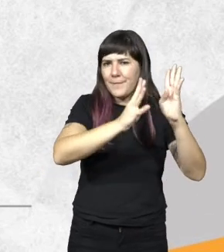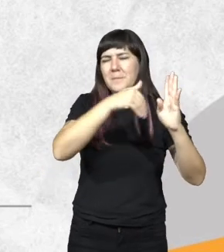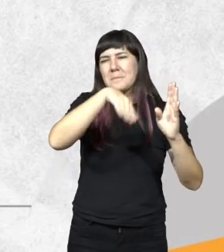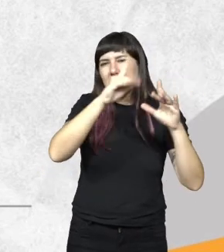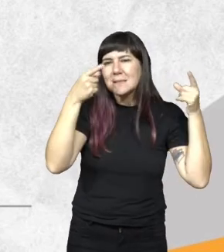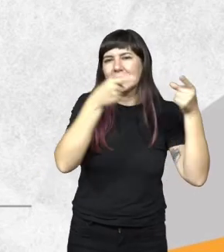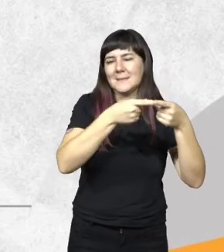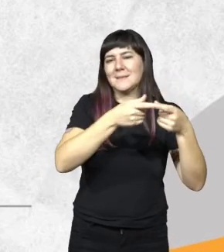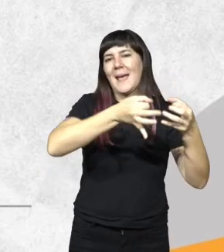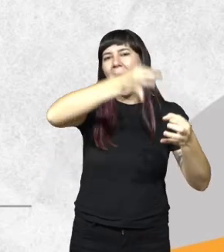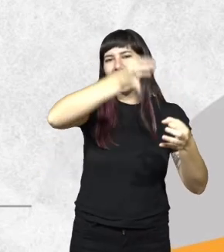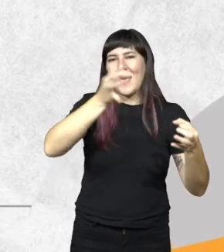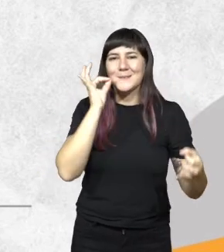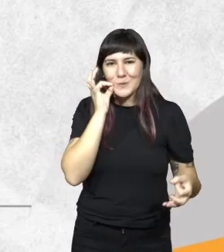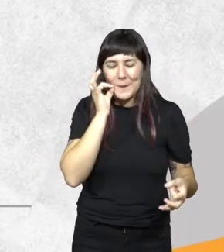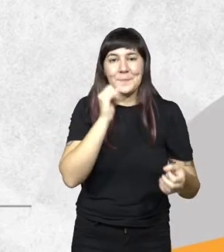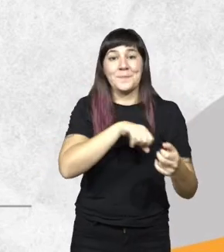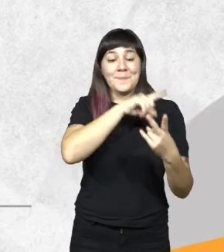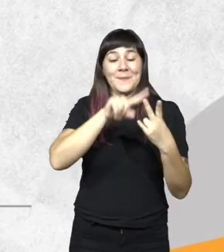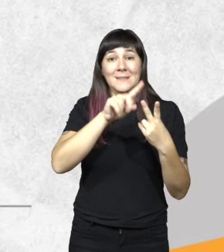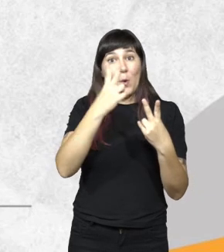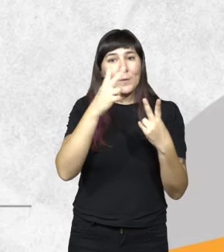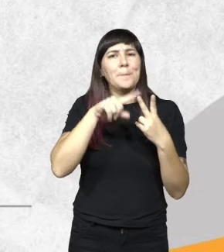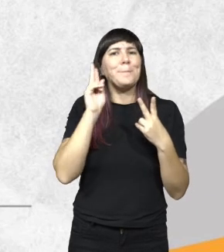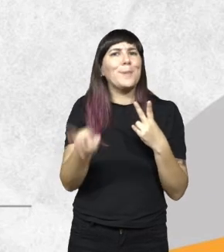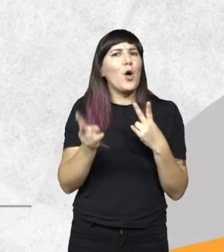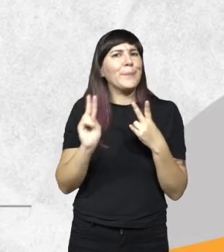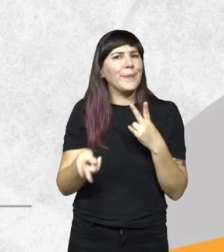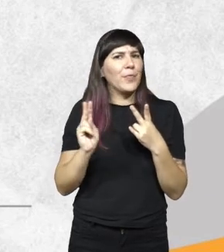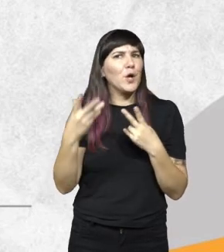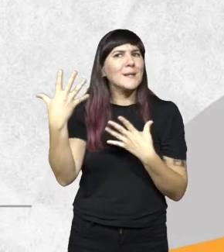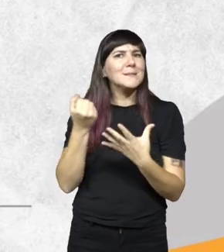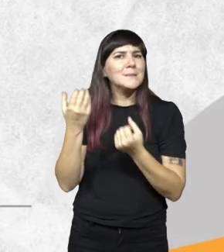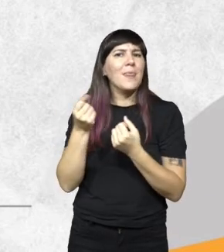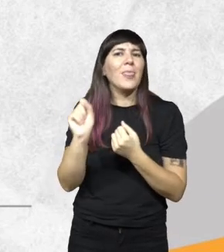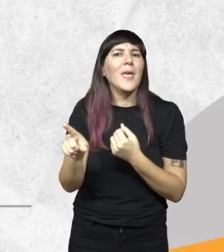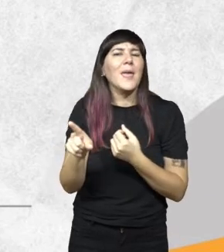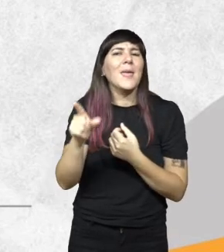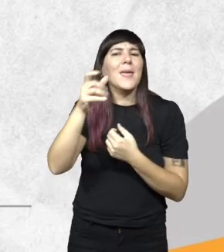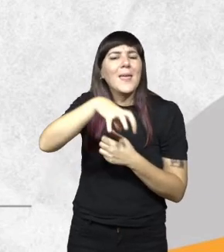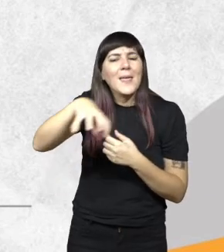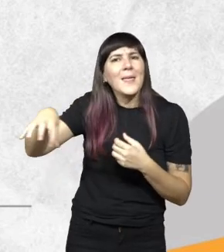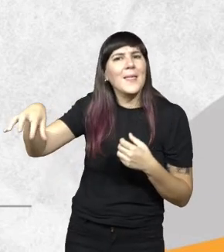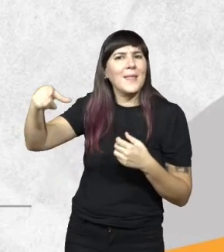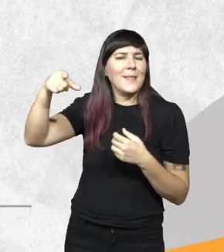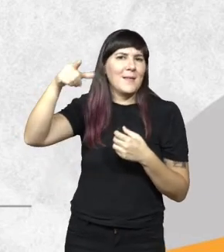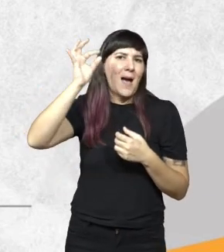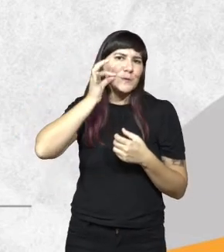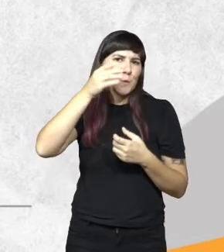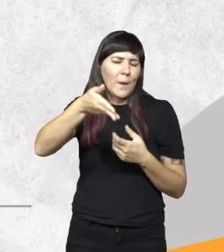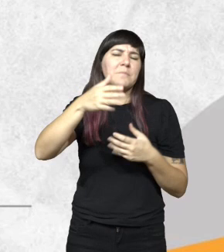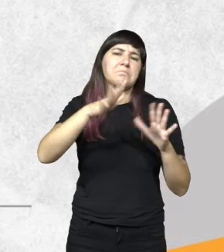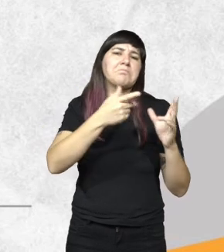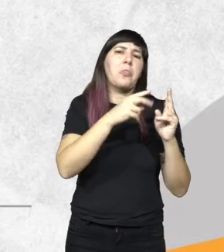a la caña de azúcar y la segunda prohibía la recepción de la caña de azúcar por parte de los ingenios azucareros luego estas leyes se